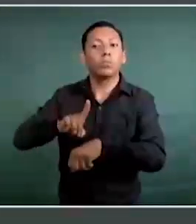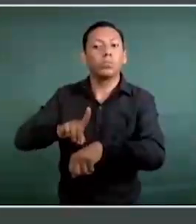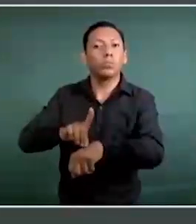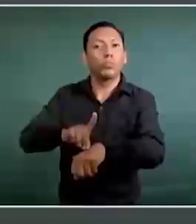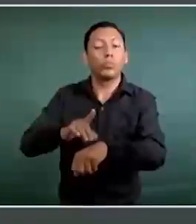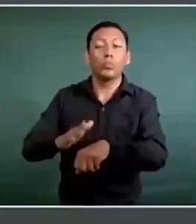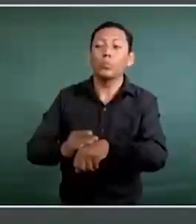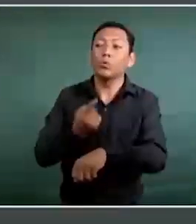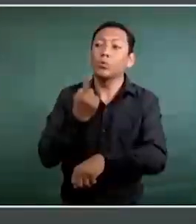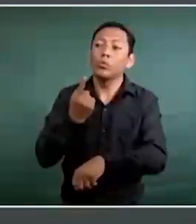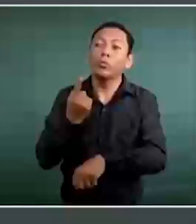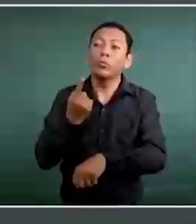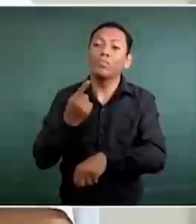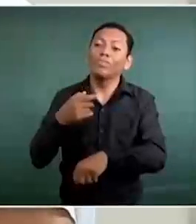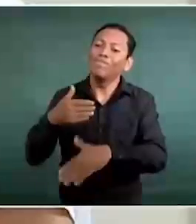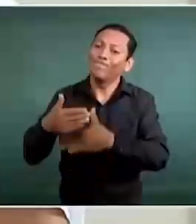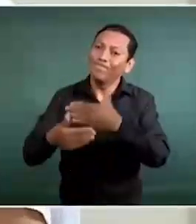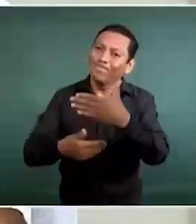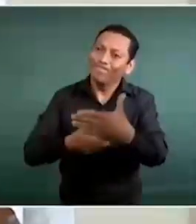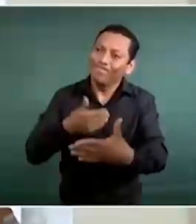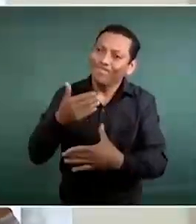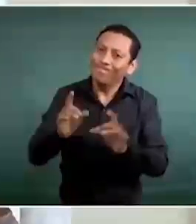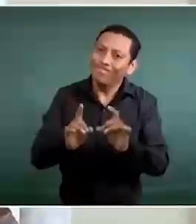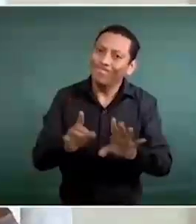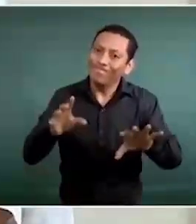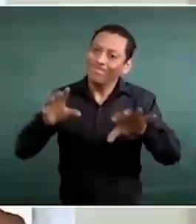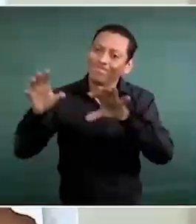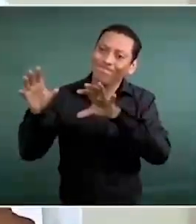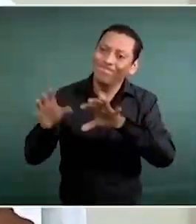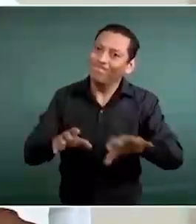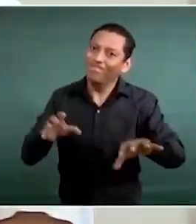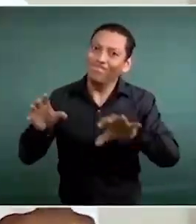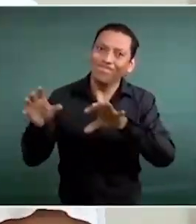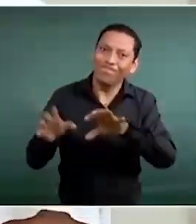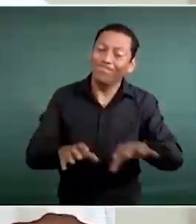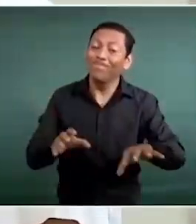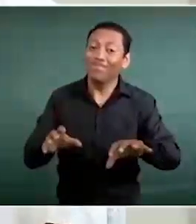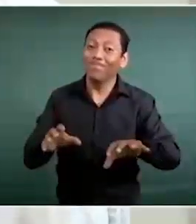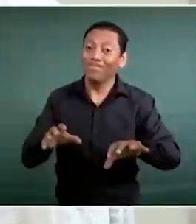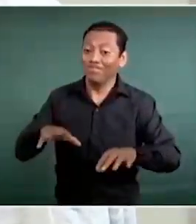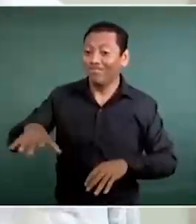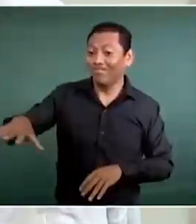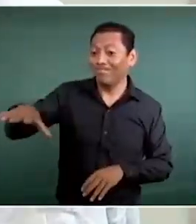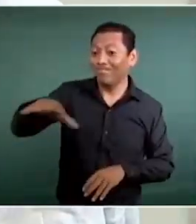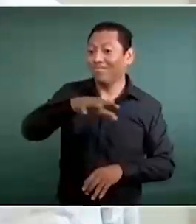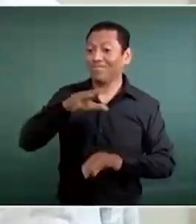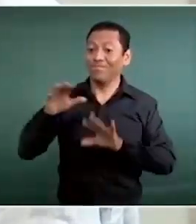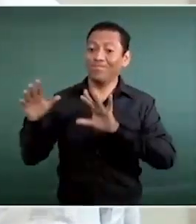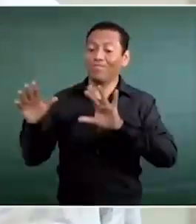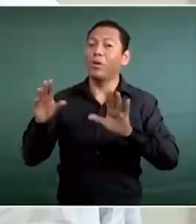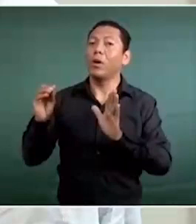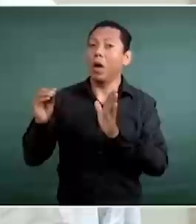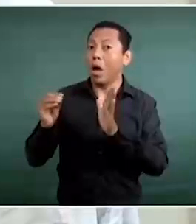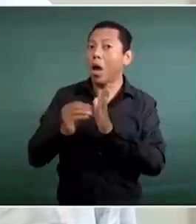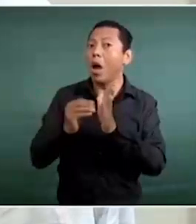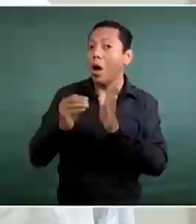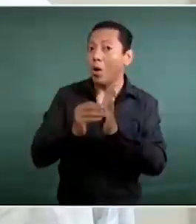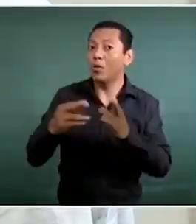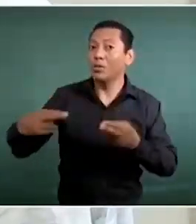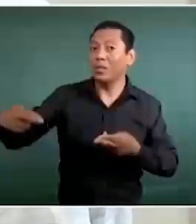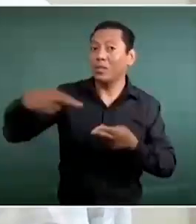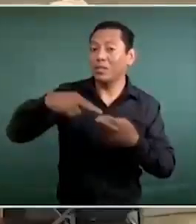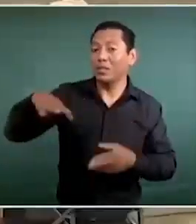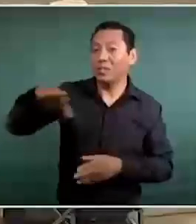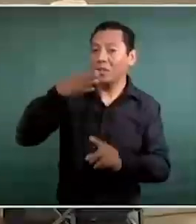condiciones que tiene esta tormenta tropical prevalecerán en la región. El objetivo